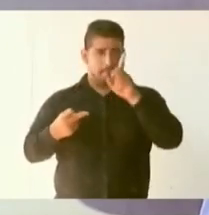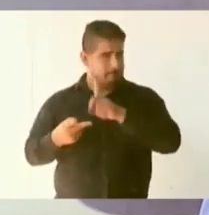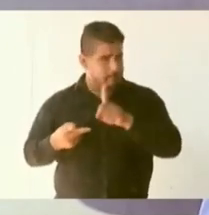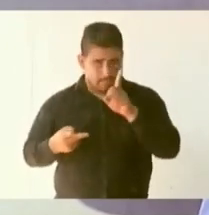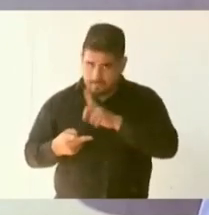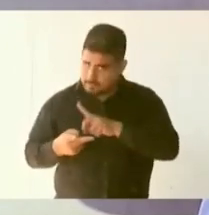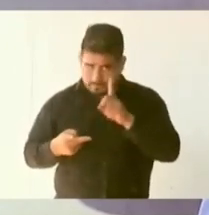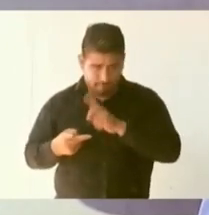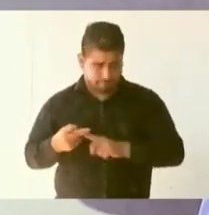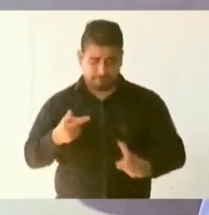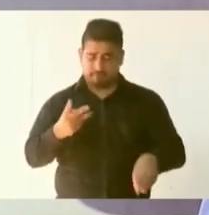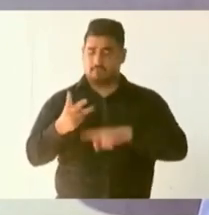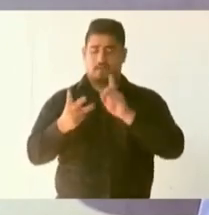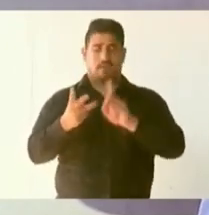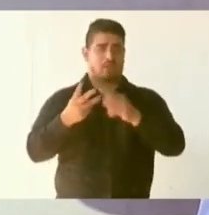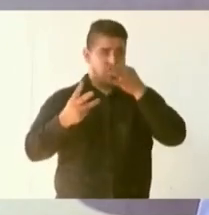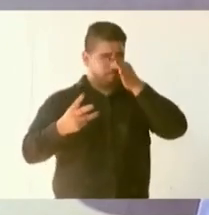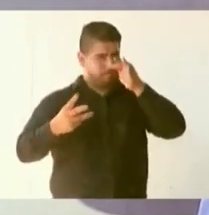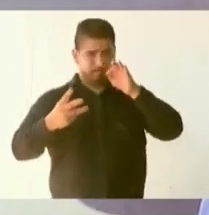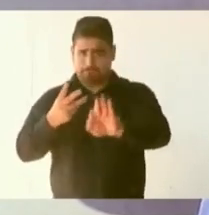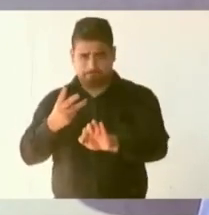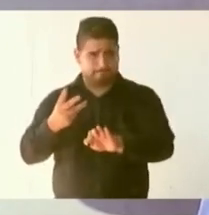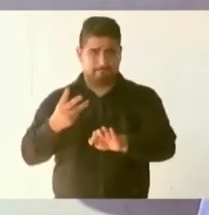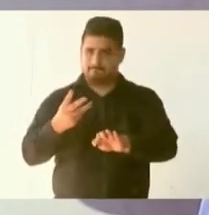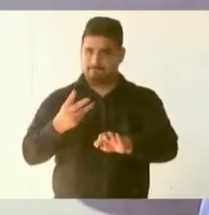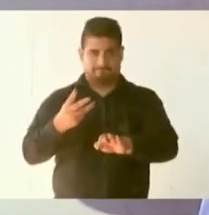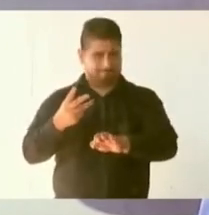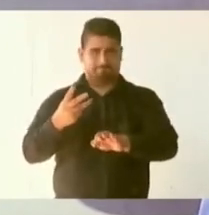y no traicionar al pueblo.